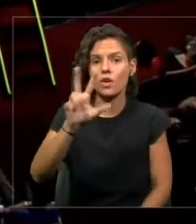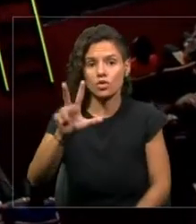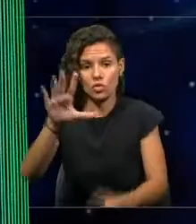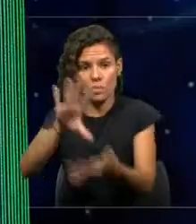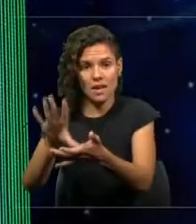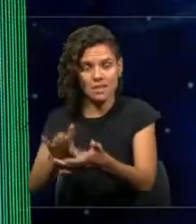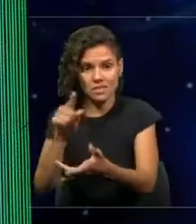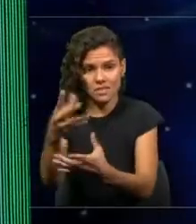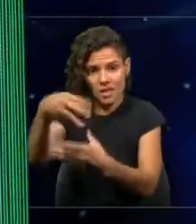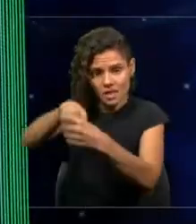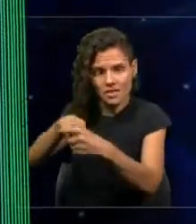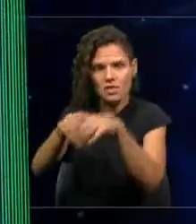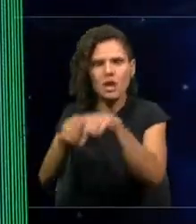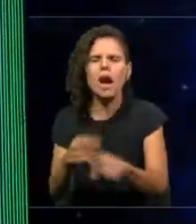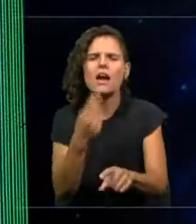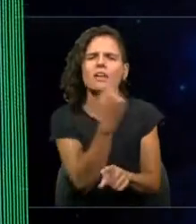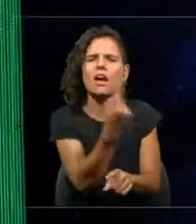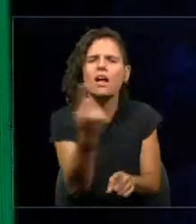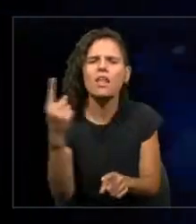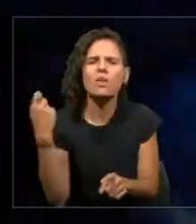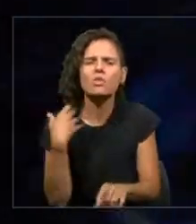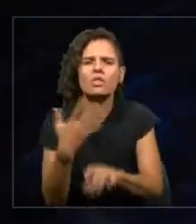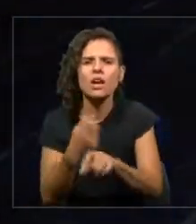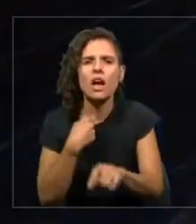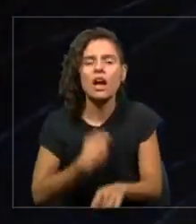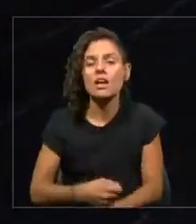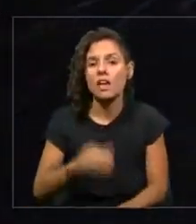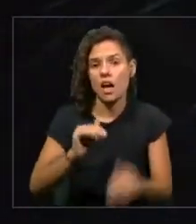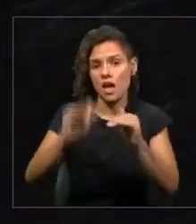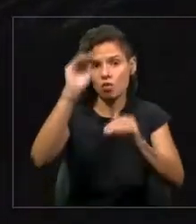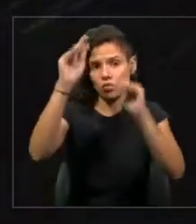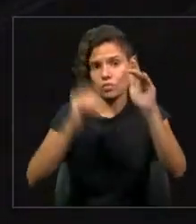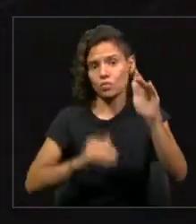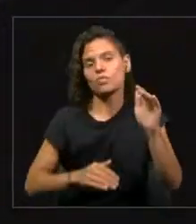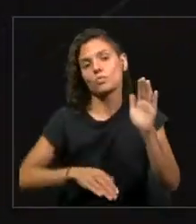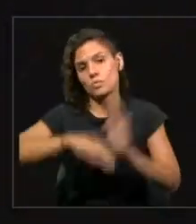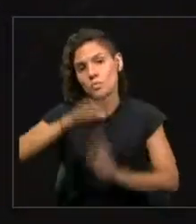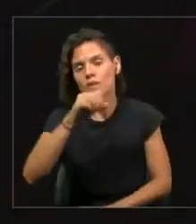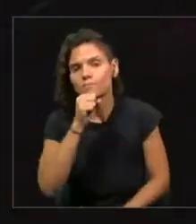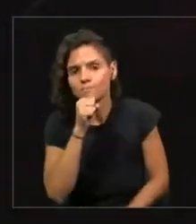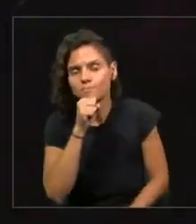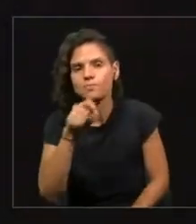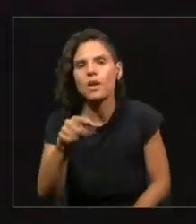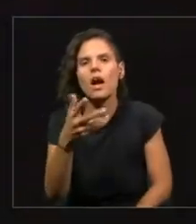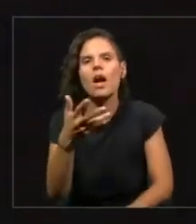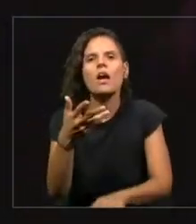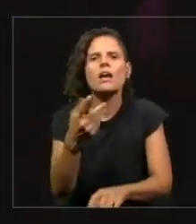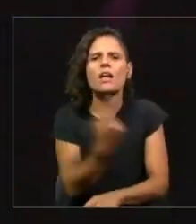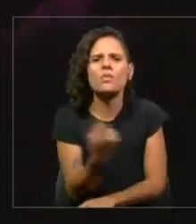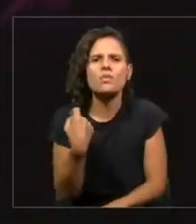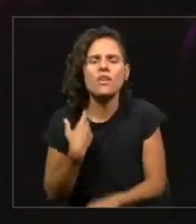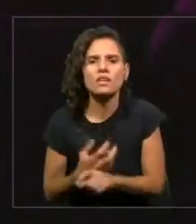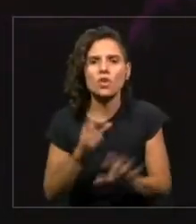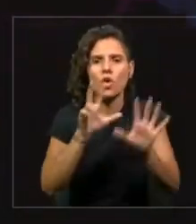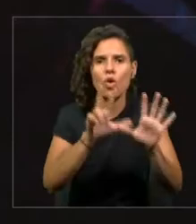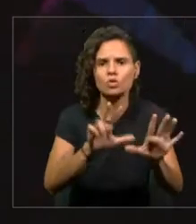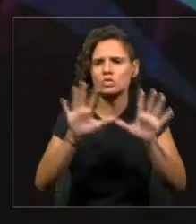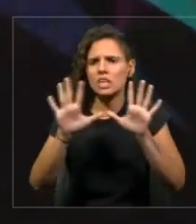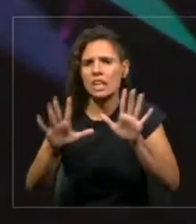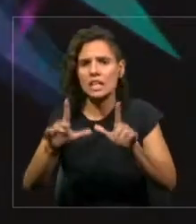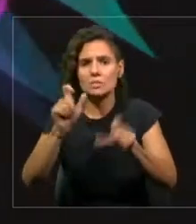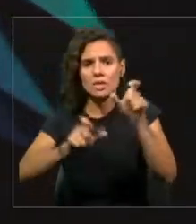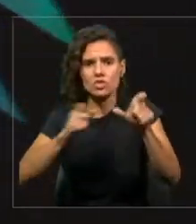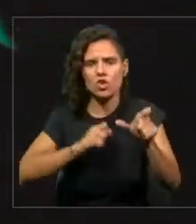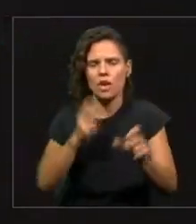los centros de atención a adultos mayores va a contar aproximadamente con unos 8 o 10 enfermeros robots, en donde